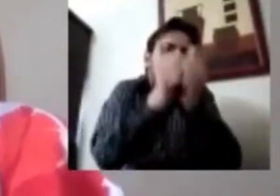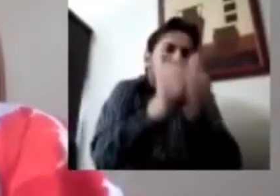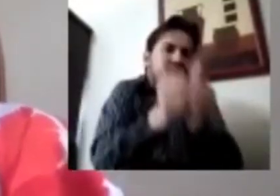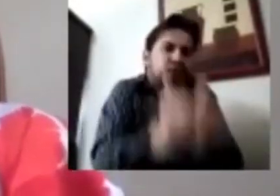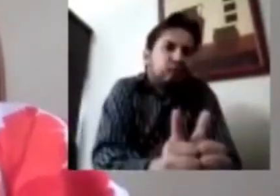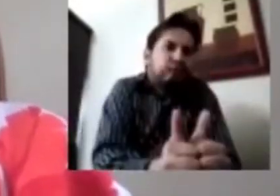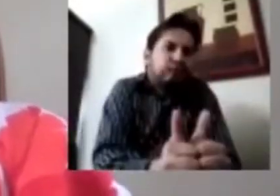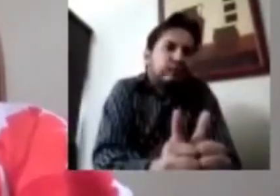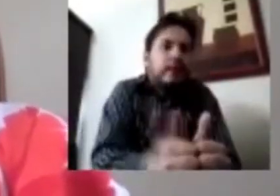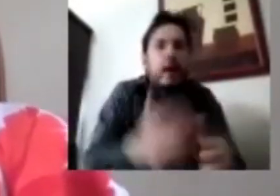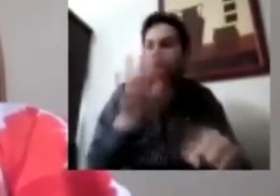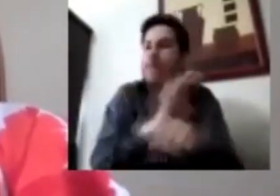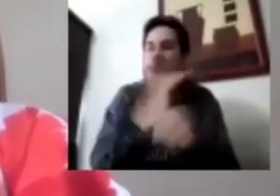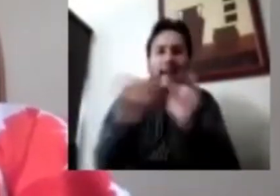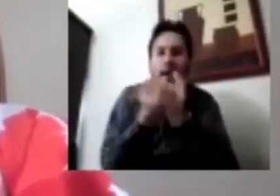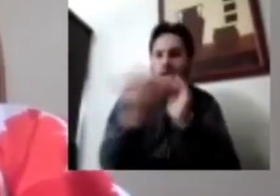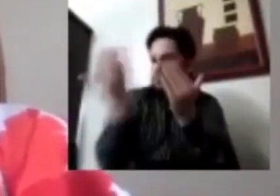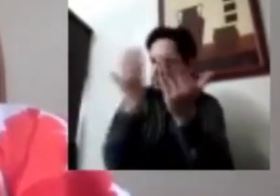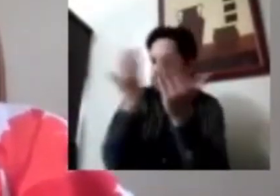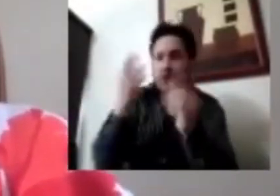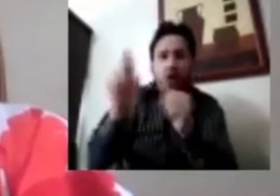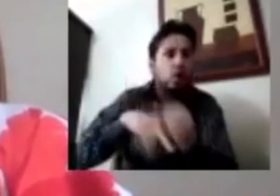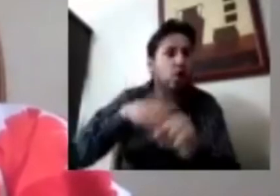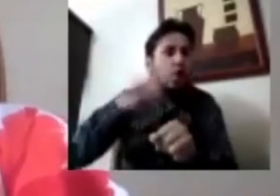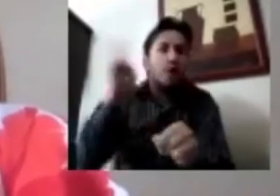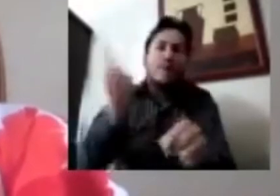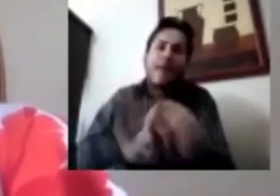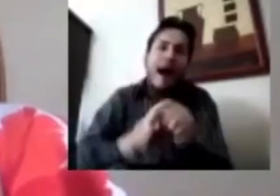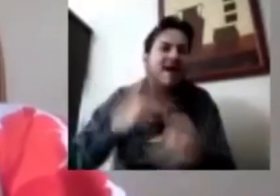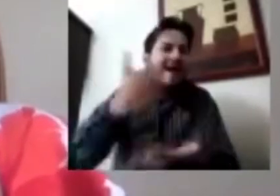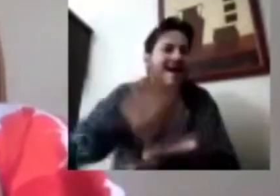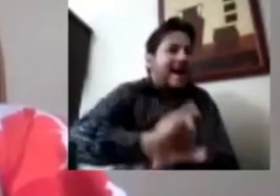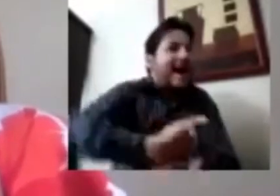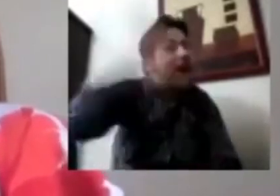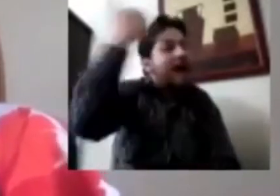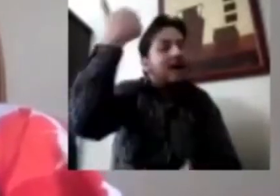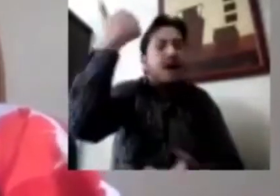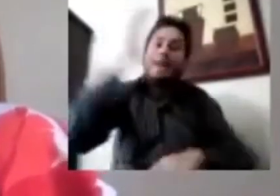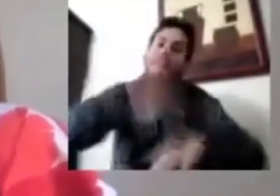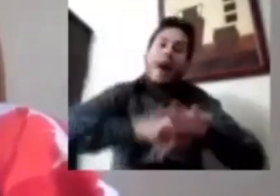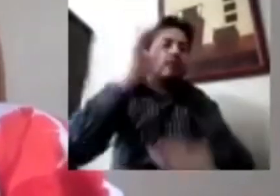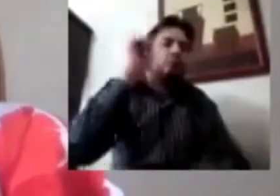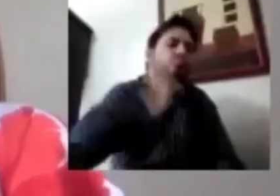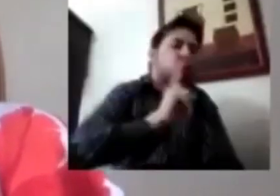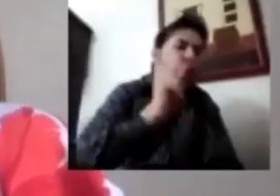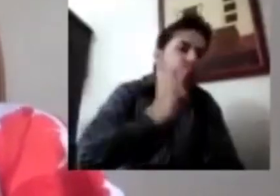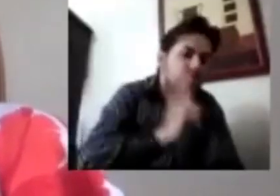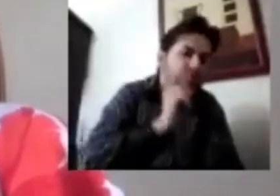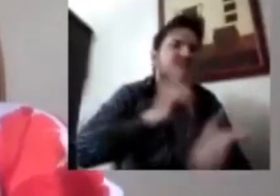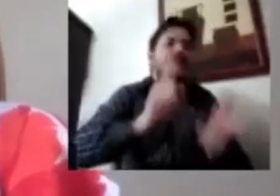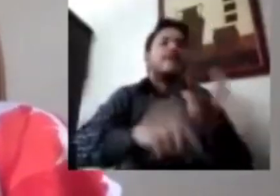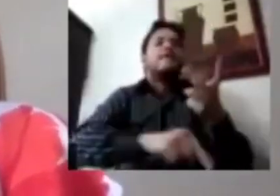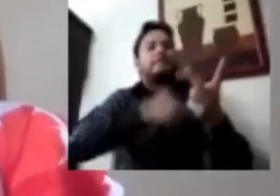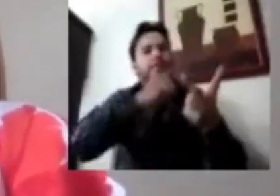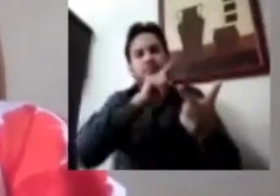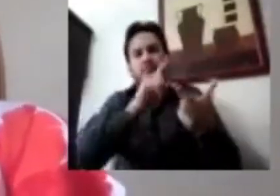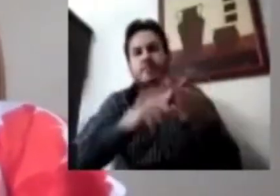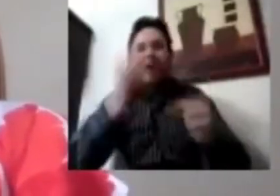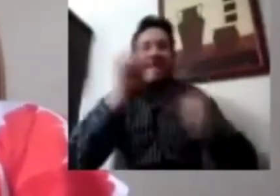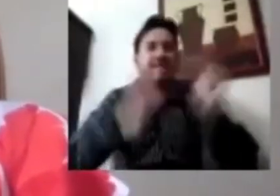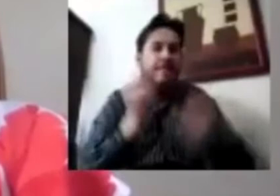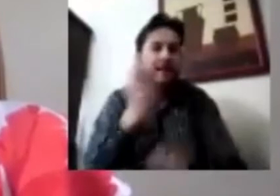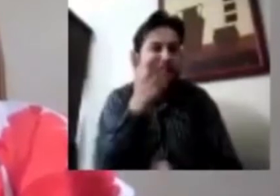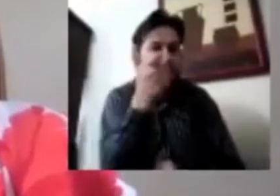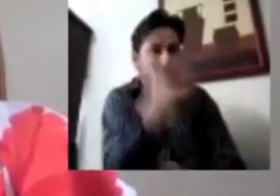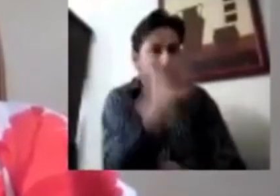normales. La afectación es mayor en mujeres adultos mayores y hogares con menor nivel socioeconómico. Y